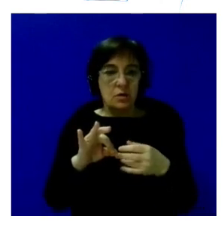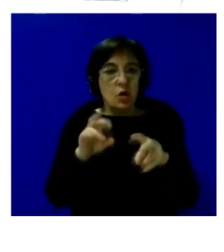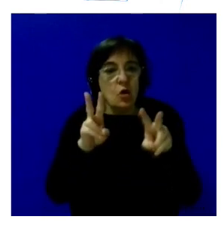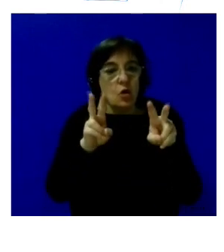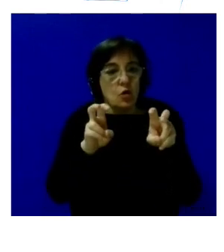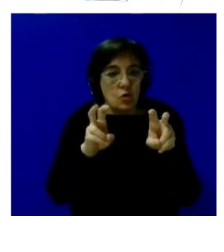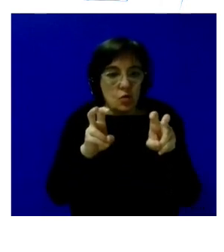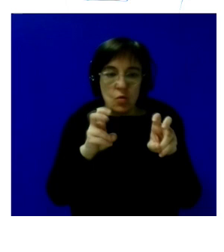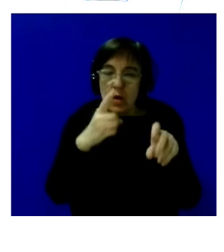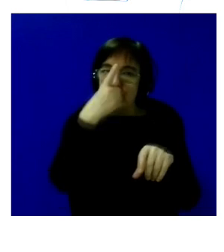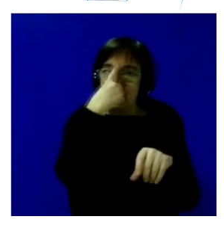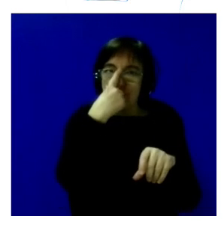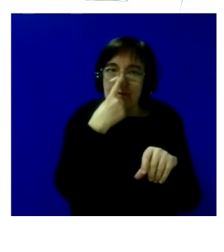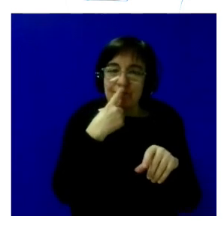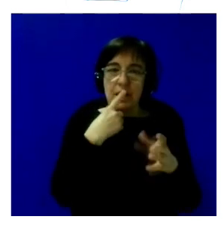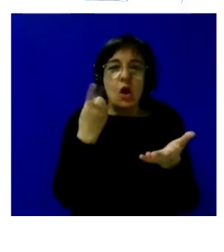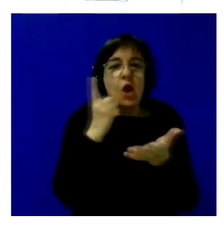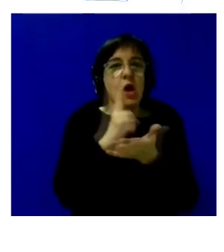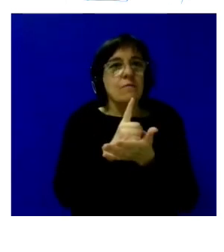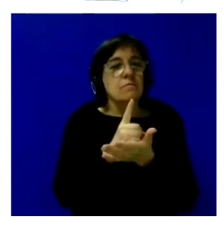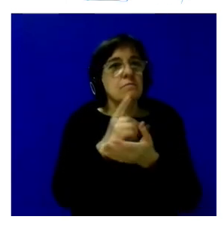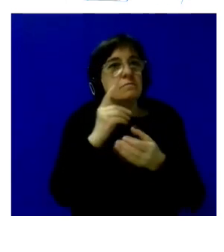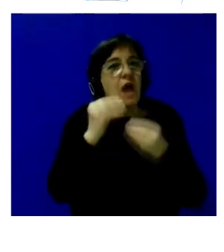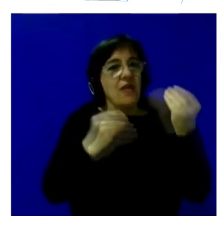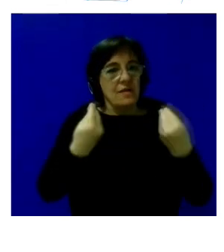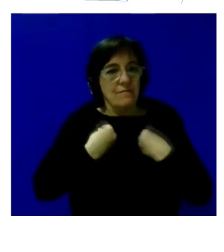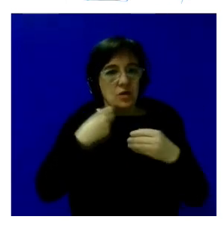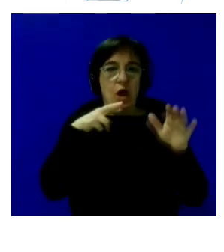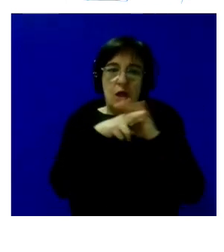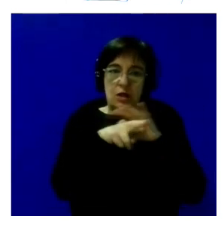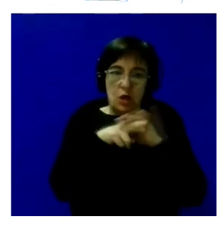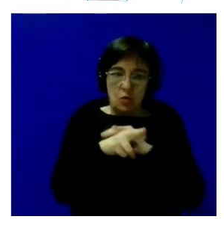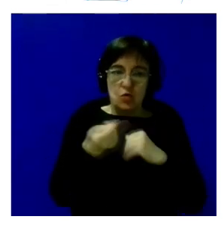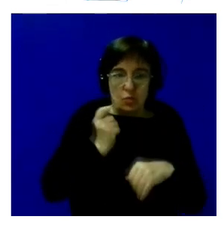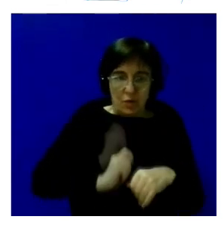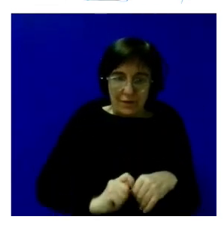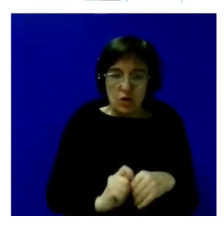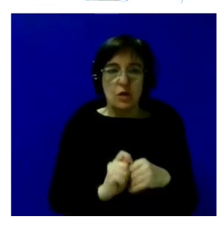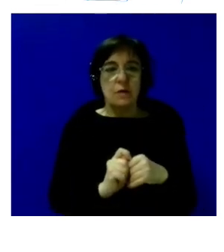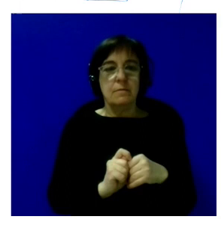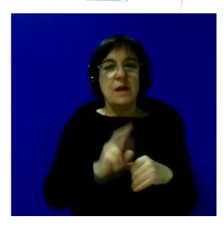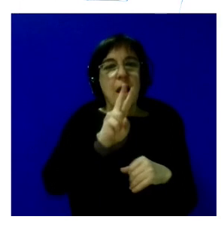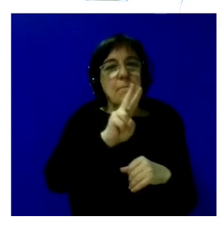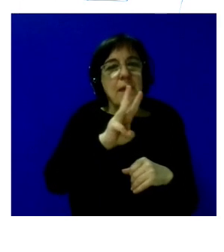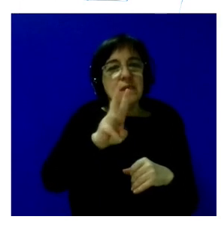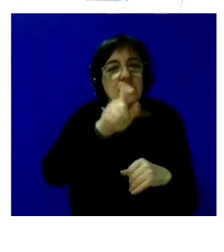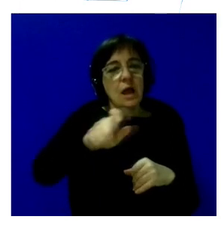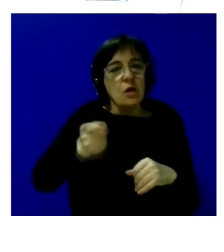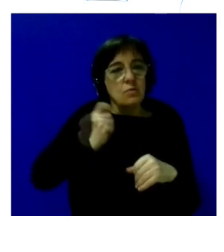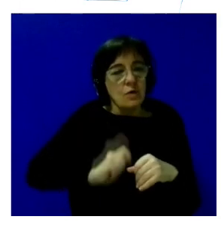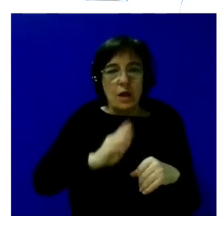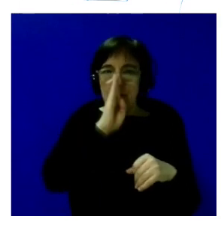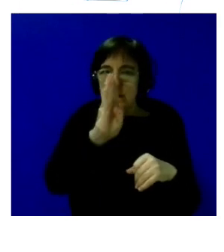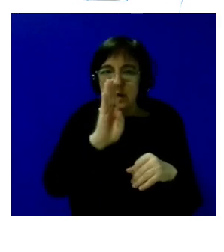perfiles y retomar su vida ha habido recursos profesionales 23 profesionales han estado directamente